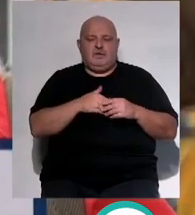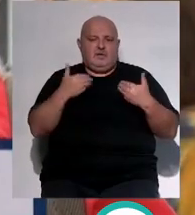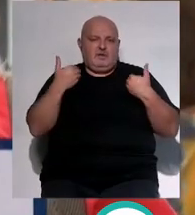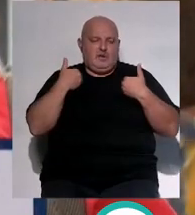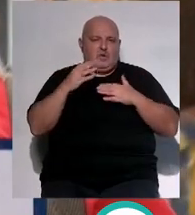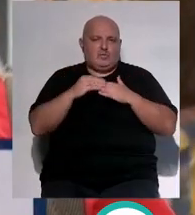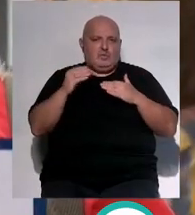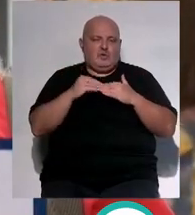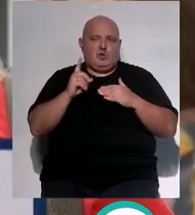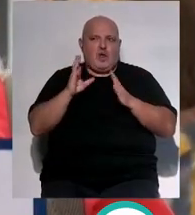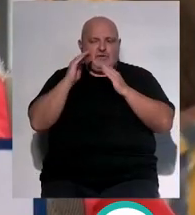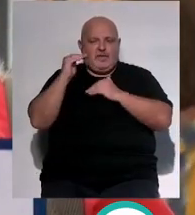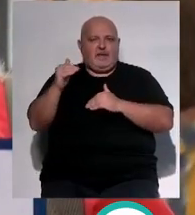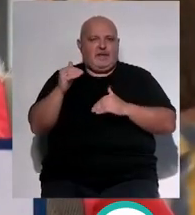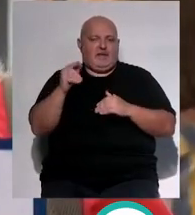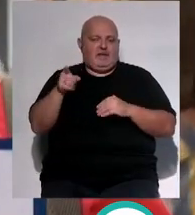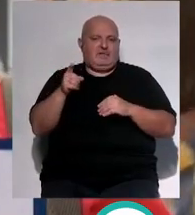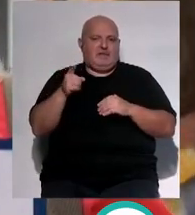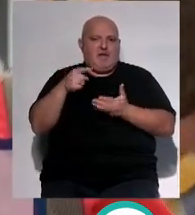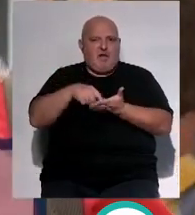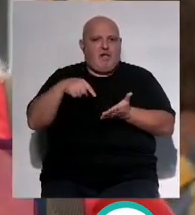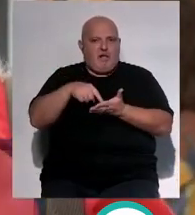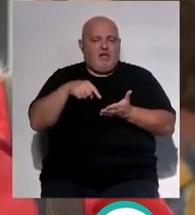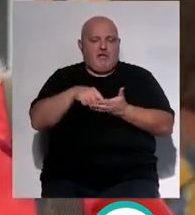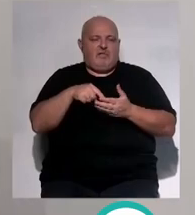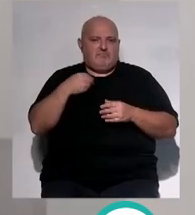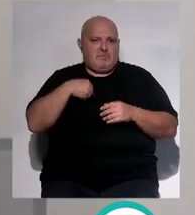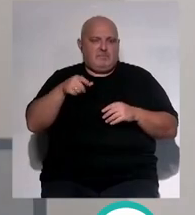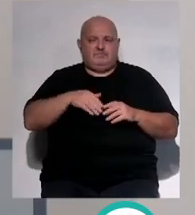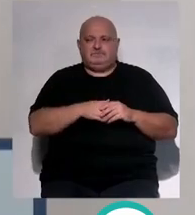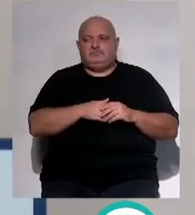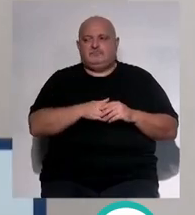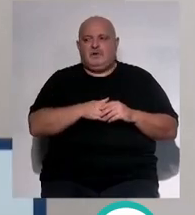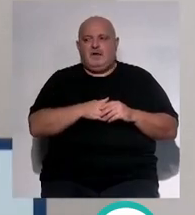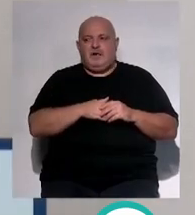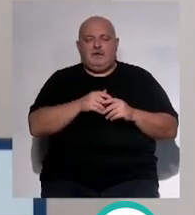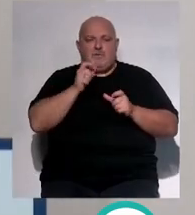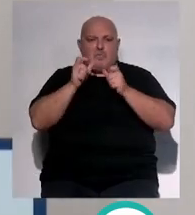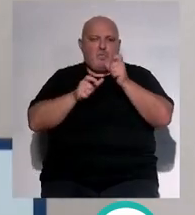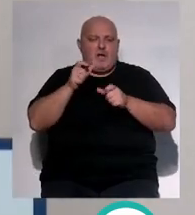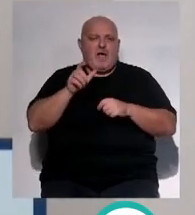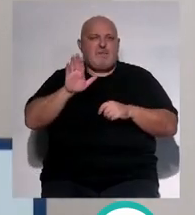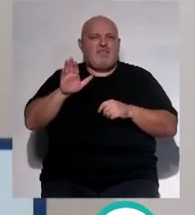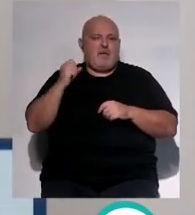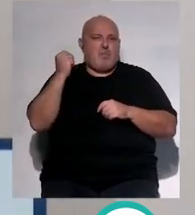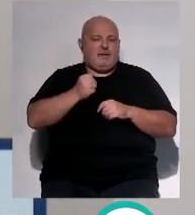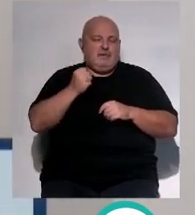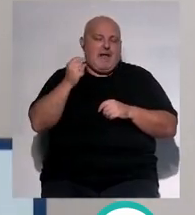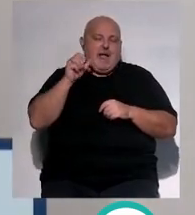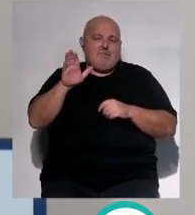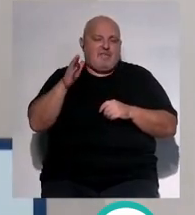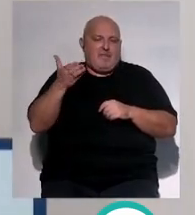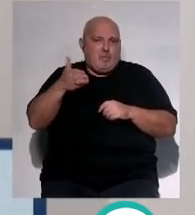un paciente por no atender las exigencias y la demanda del mismo agresión que incluyeron amenazas de muerte debido a estas amenazas